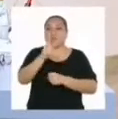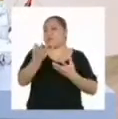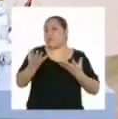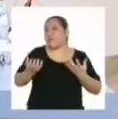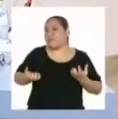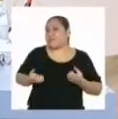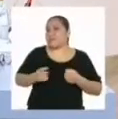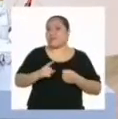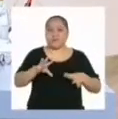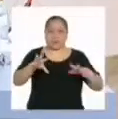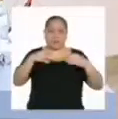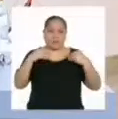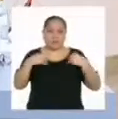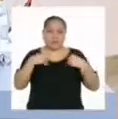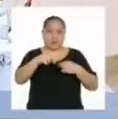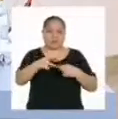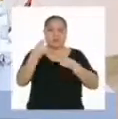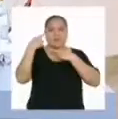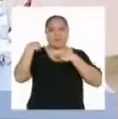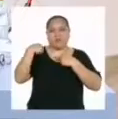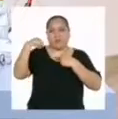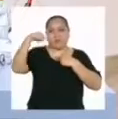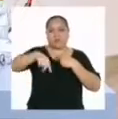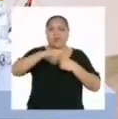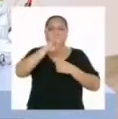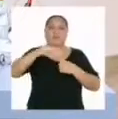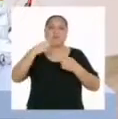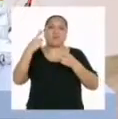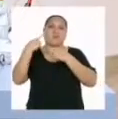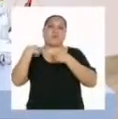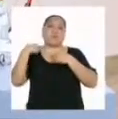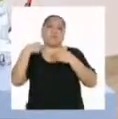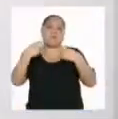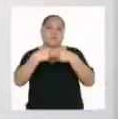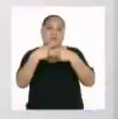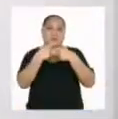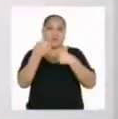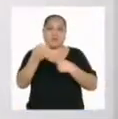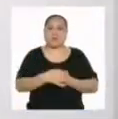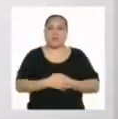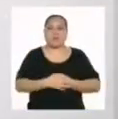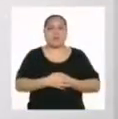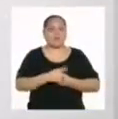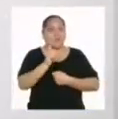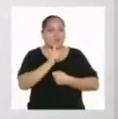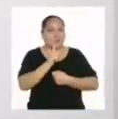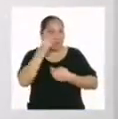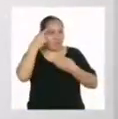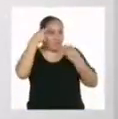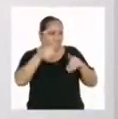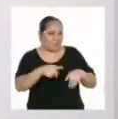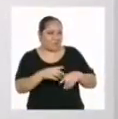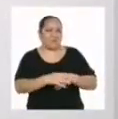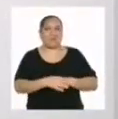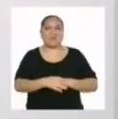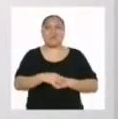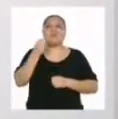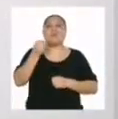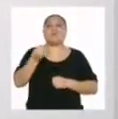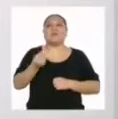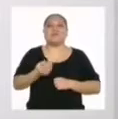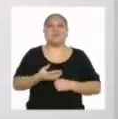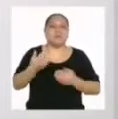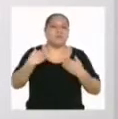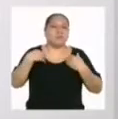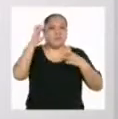deseen puedan asumir un rol en esta nueva etapa del uso responsable de la energía. Aún no te decides. ¿Por qué